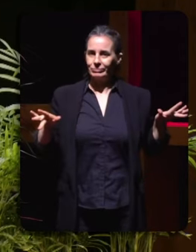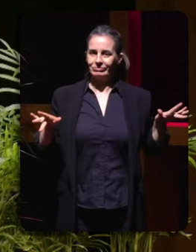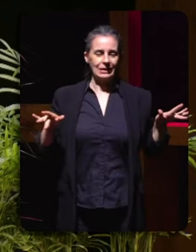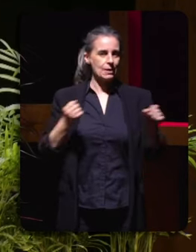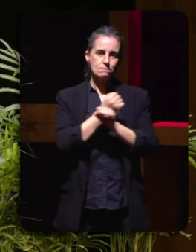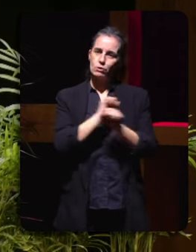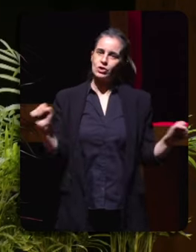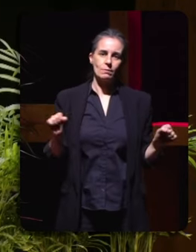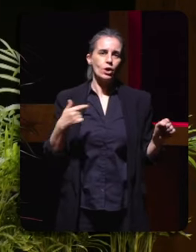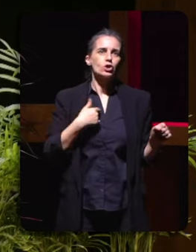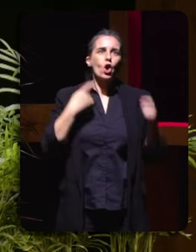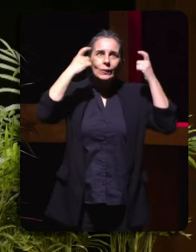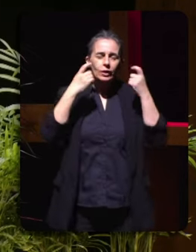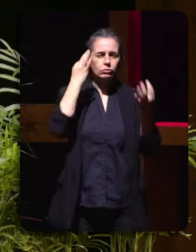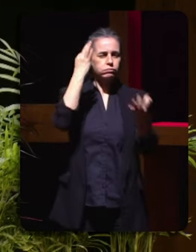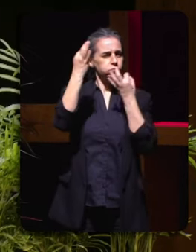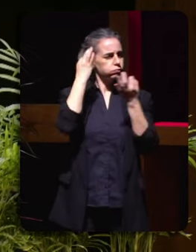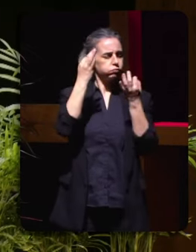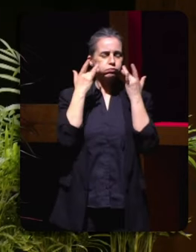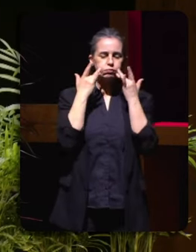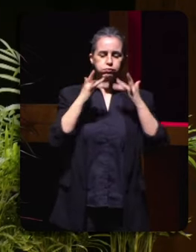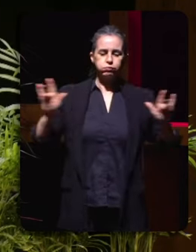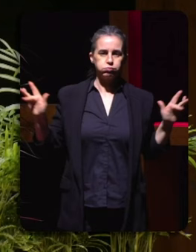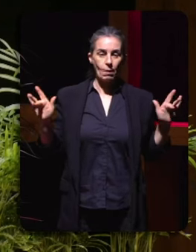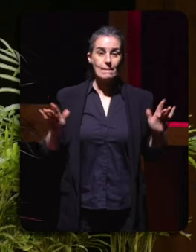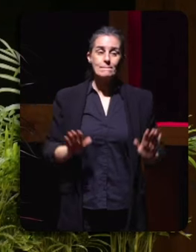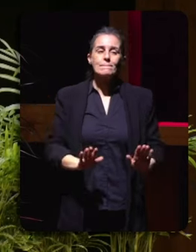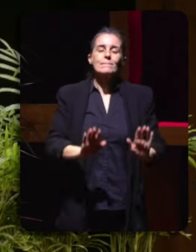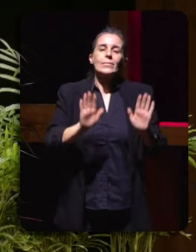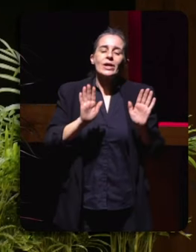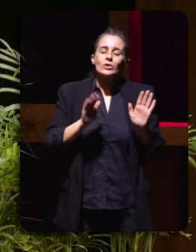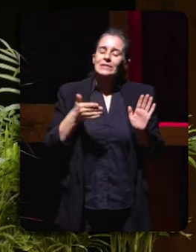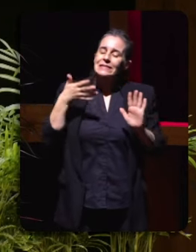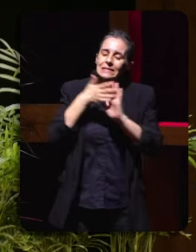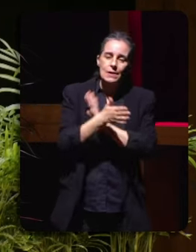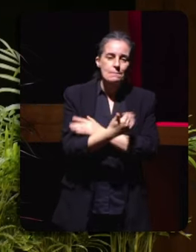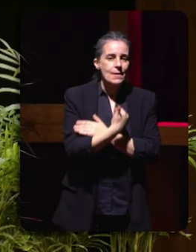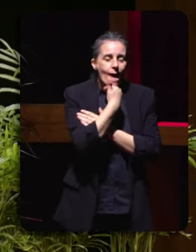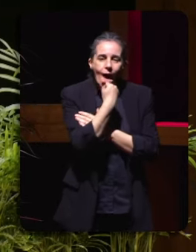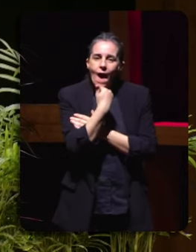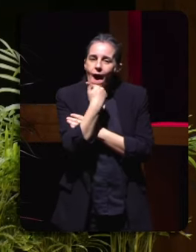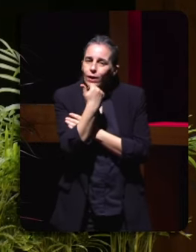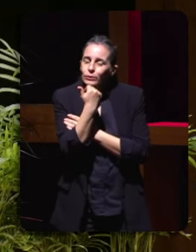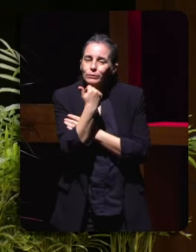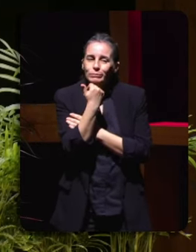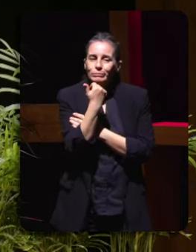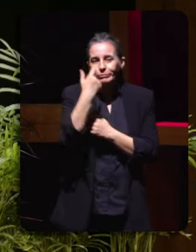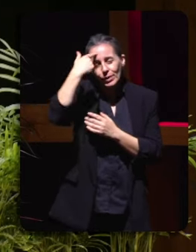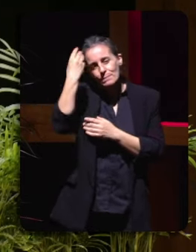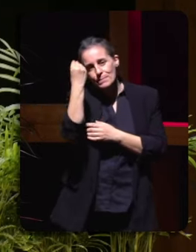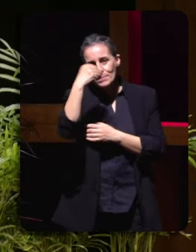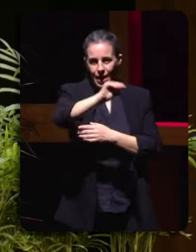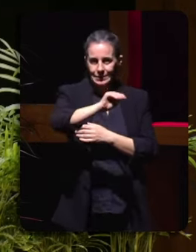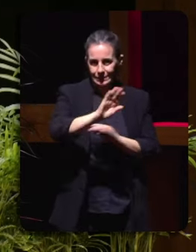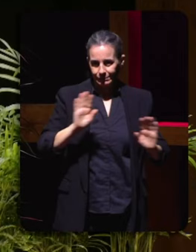e non só intentábamos, desde logo, pero sempre hai un punto que impide que a objetividade sexe a